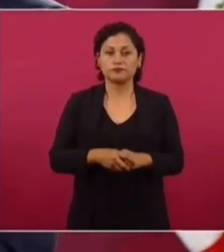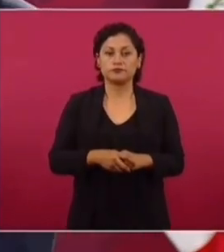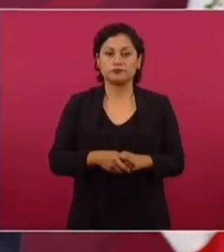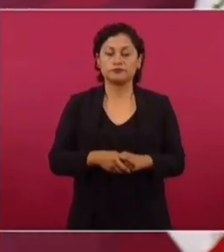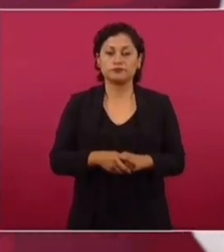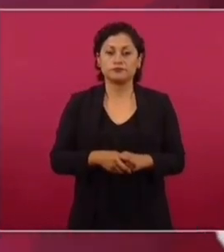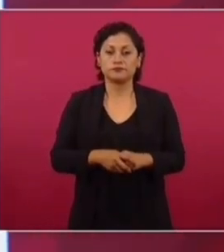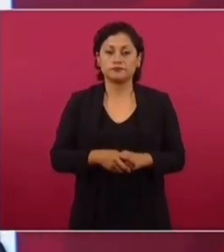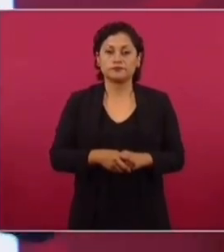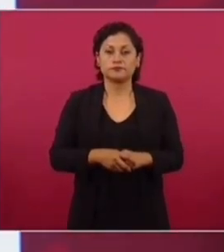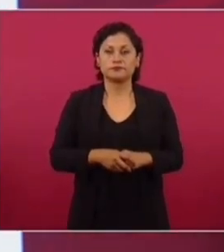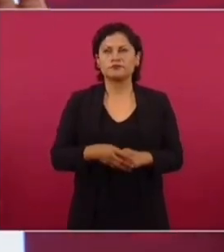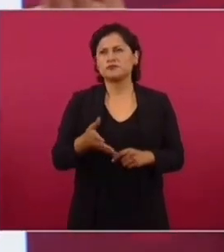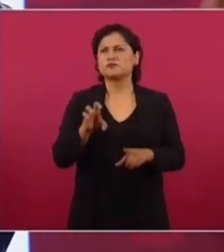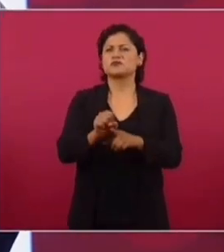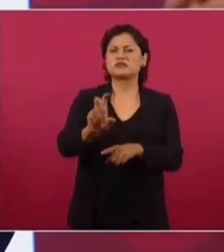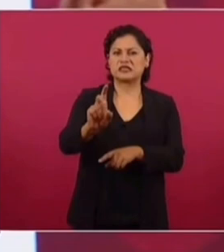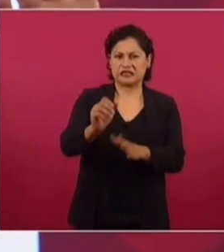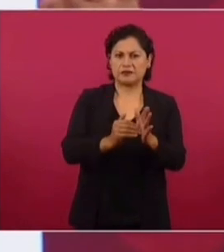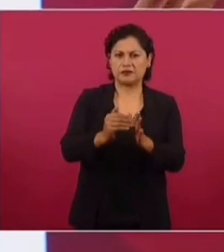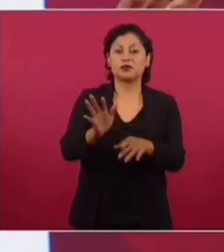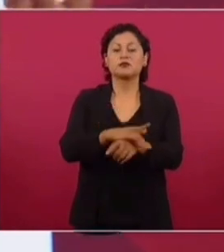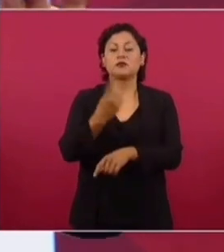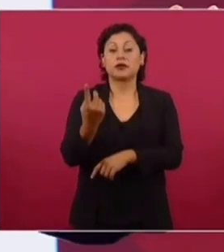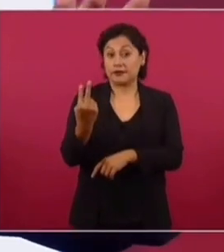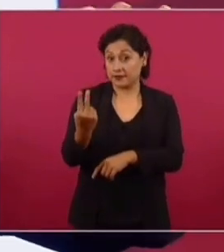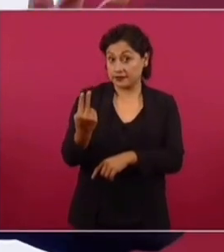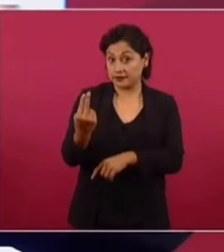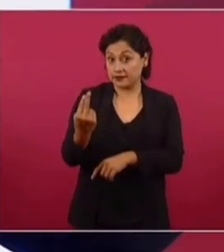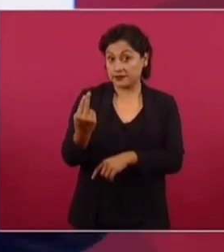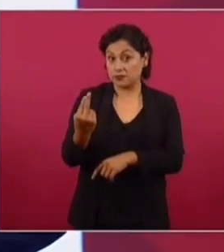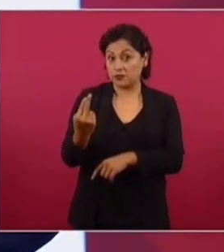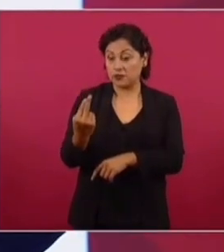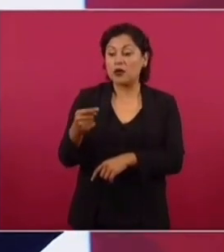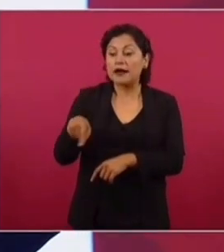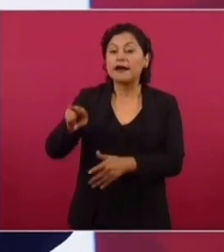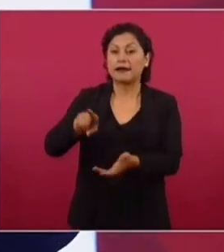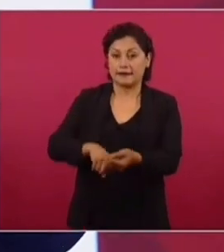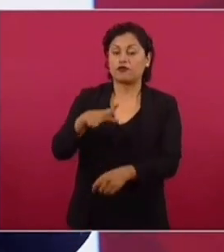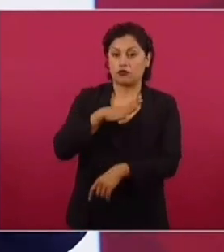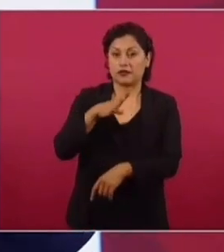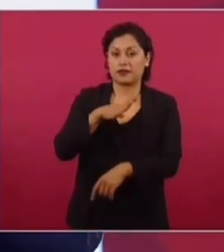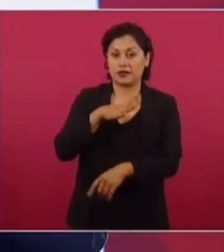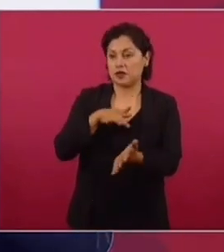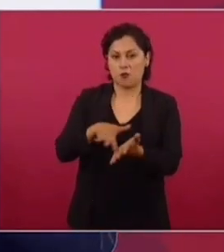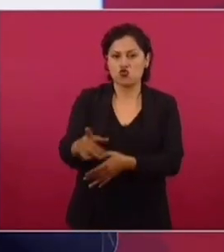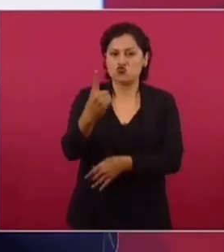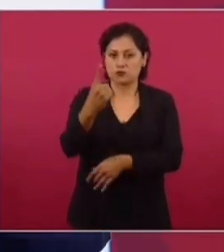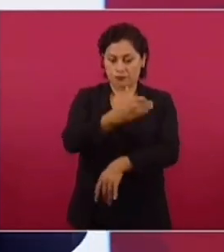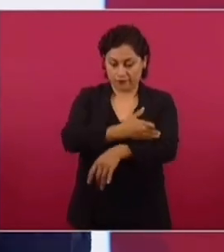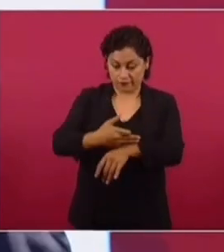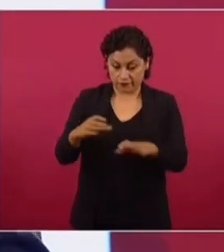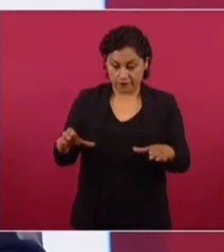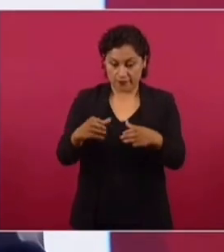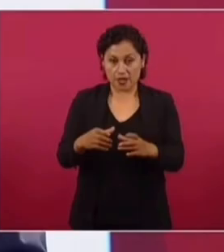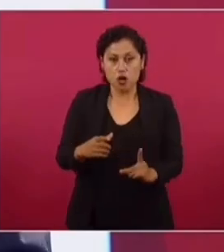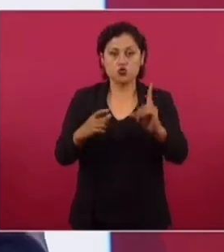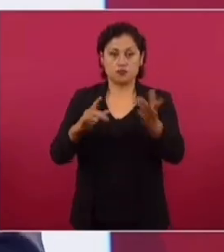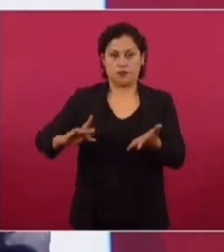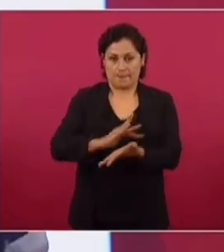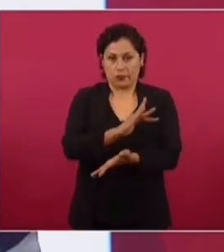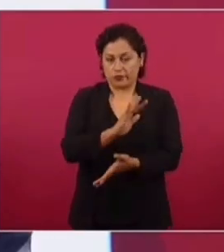a 30 millones, porque 25 son los que reciben cuando menos un beneficio, reciben un programa,